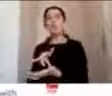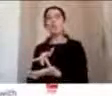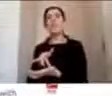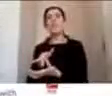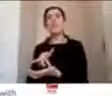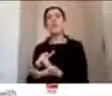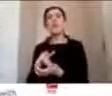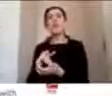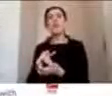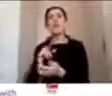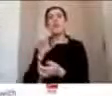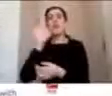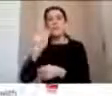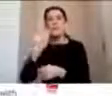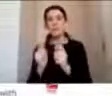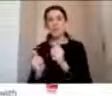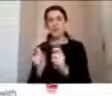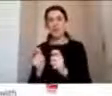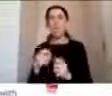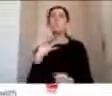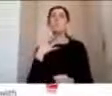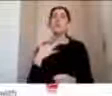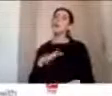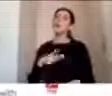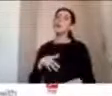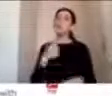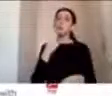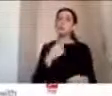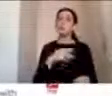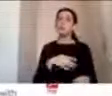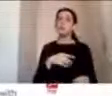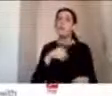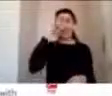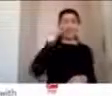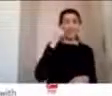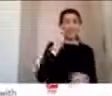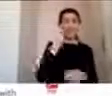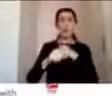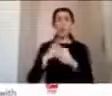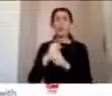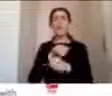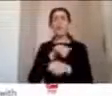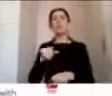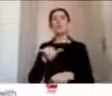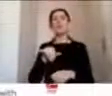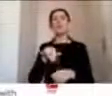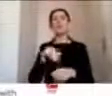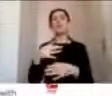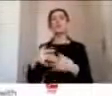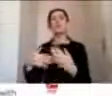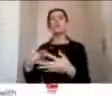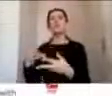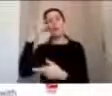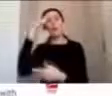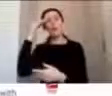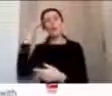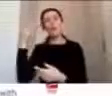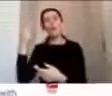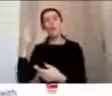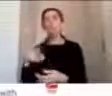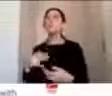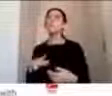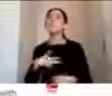sensación de seguridad en que al niño no le va a suceder nuevamente. Hay otro